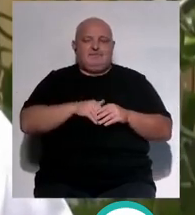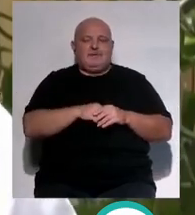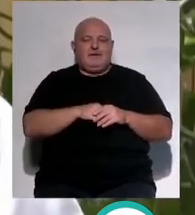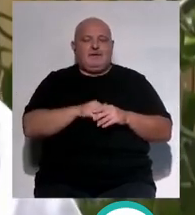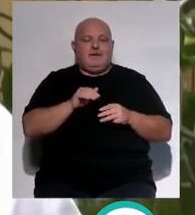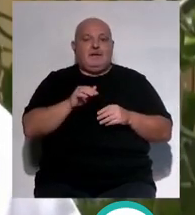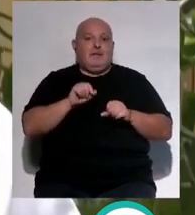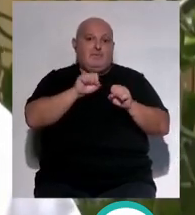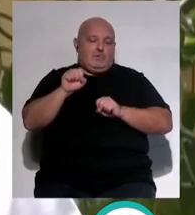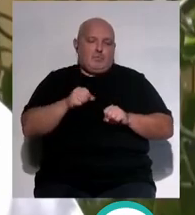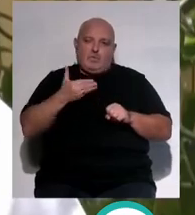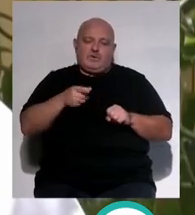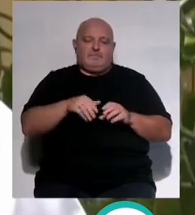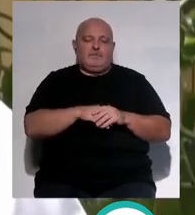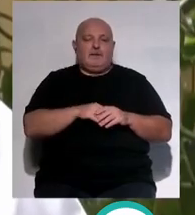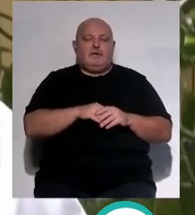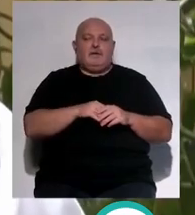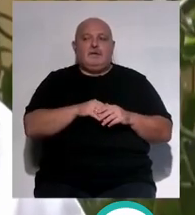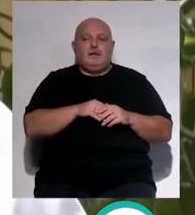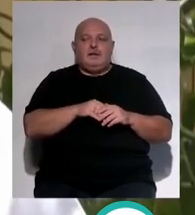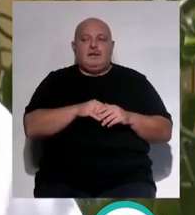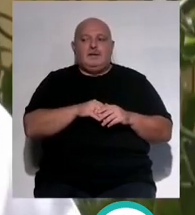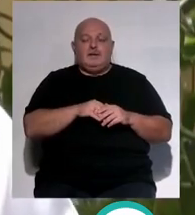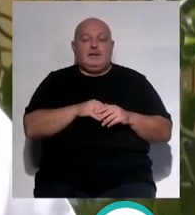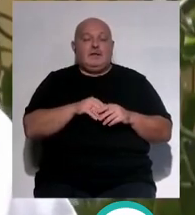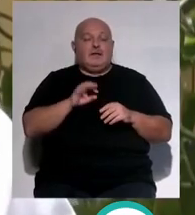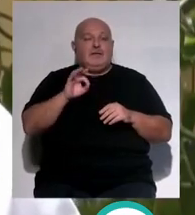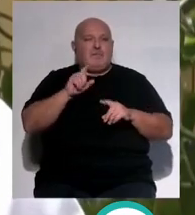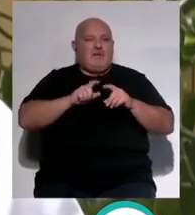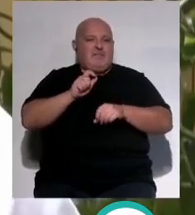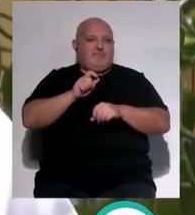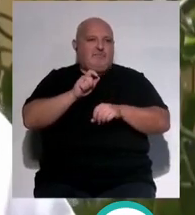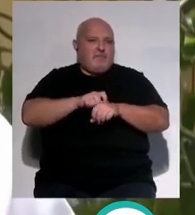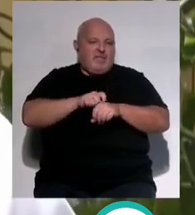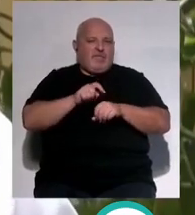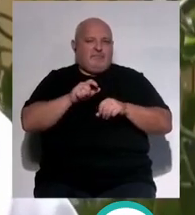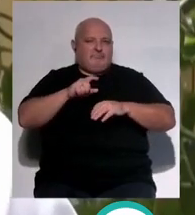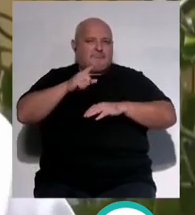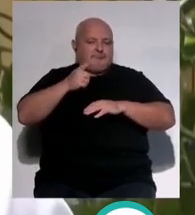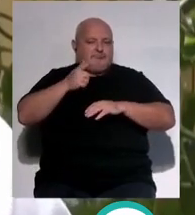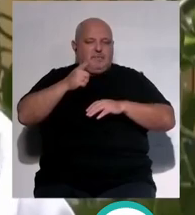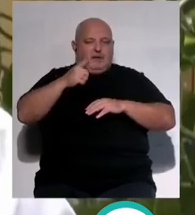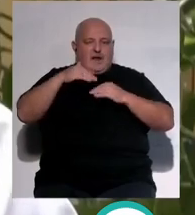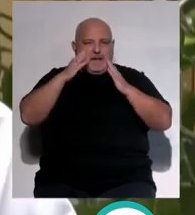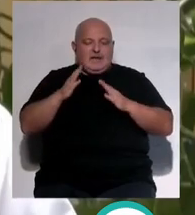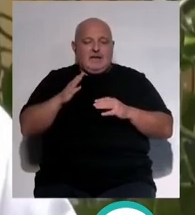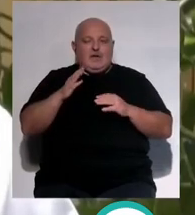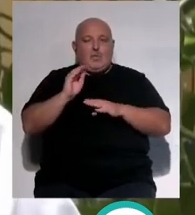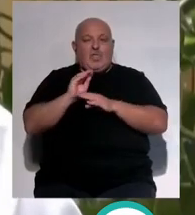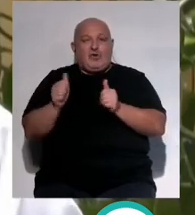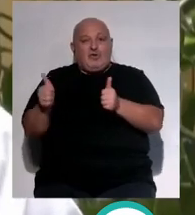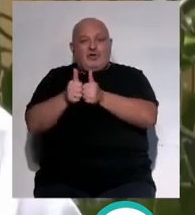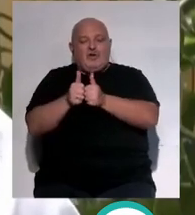y hay que proteger importantes y incapacitados, inmovilizados que estén en domicilio y a su